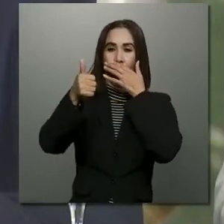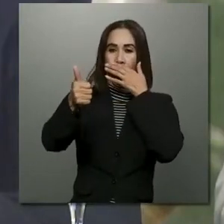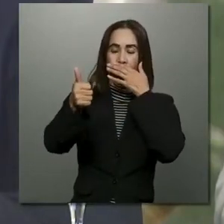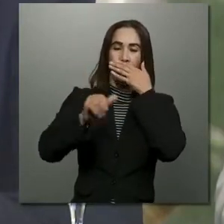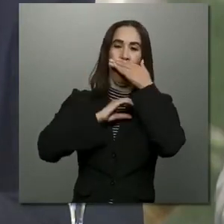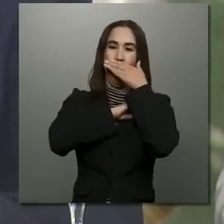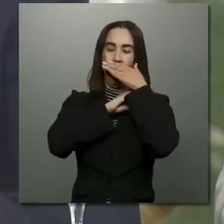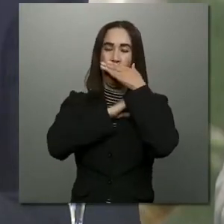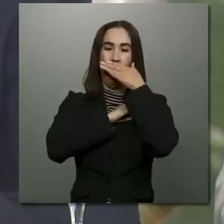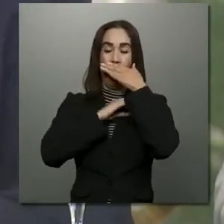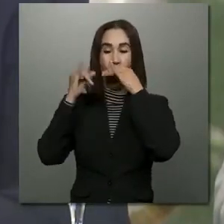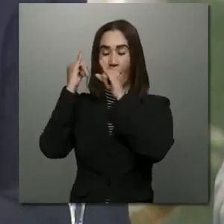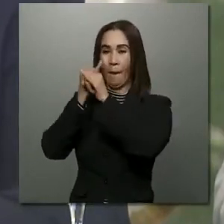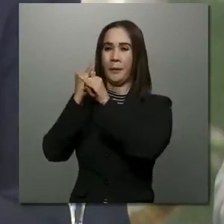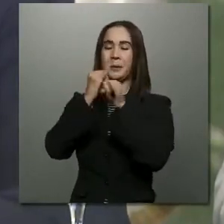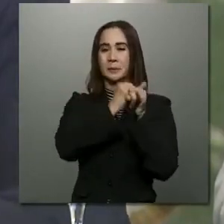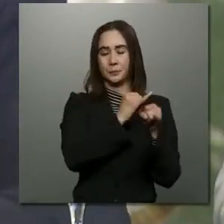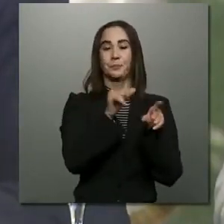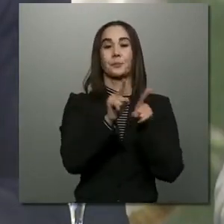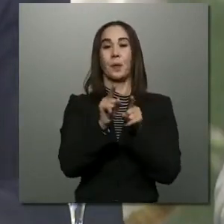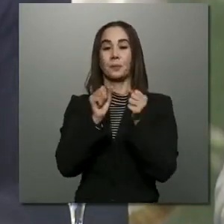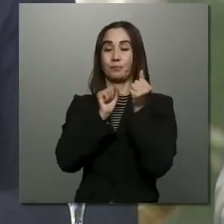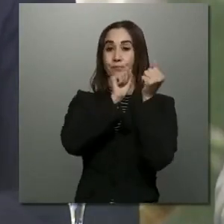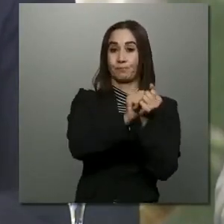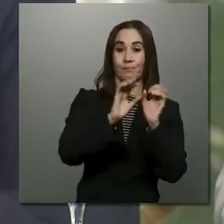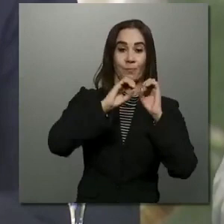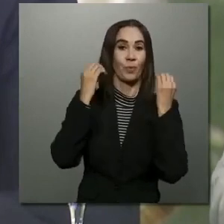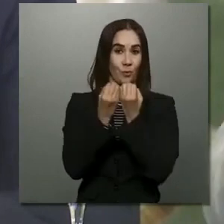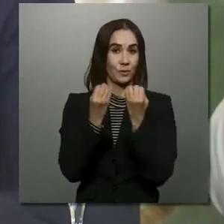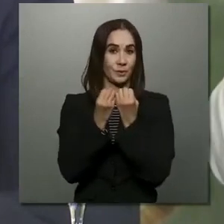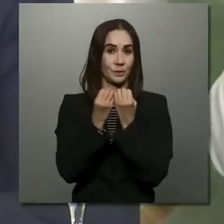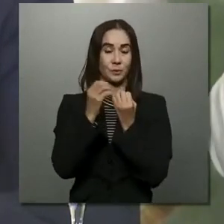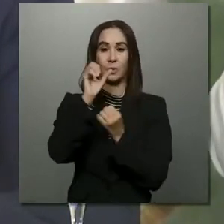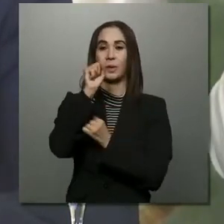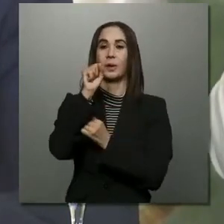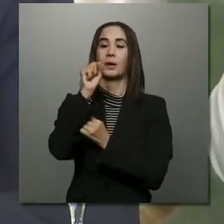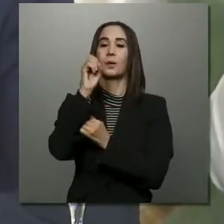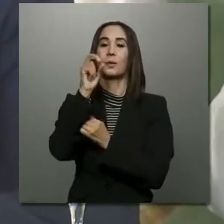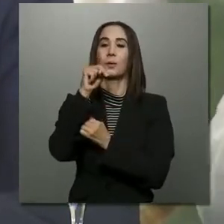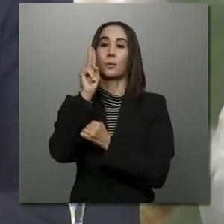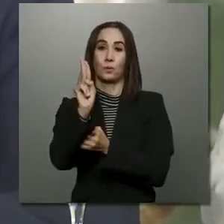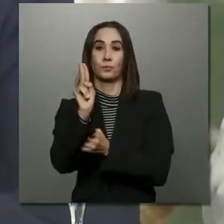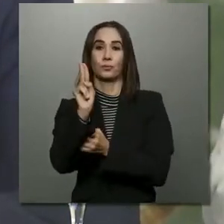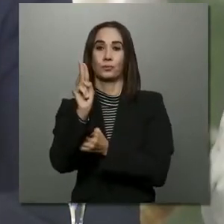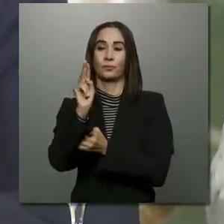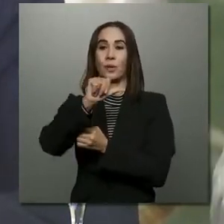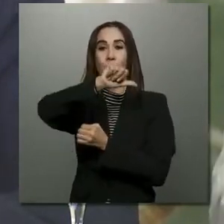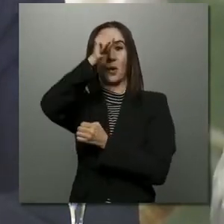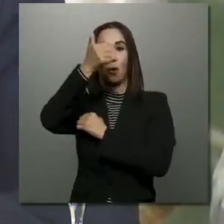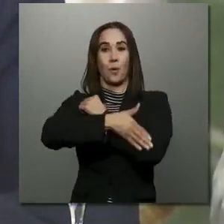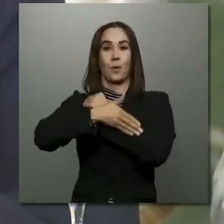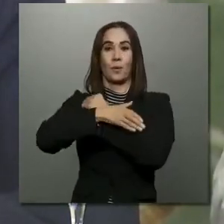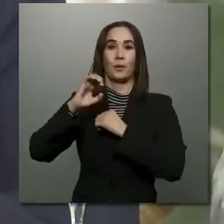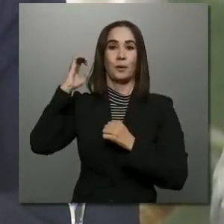policía y sus agentes. Así como el acompañamiento de organismos de las Naciones Unidas, agencias de policías del continente